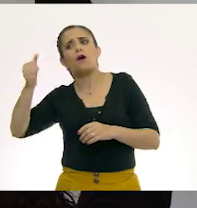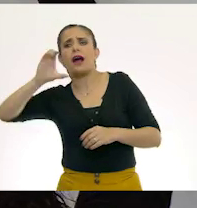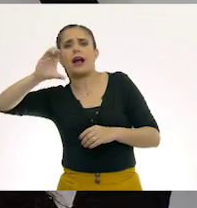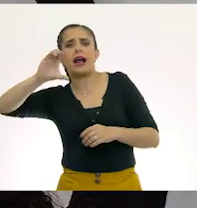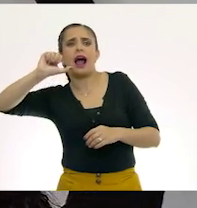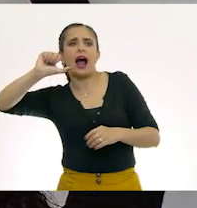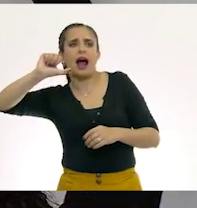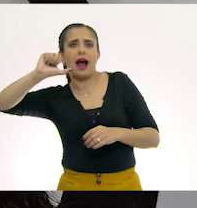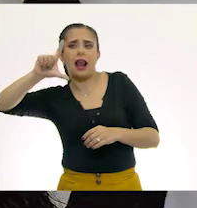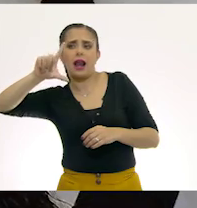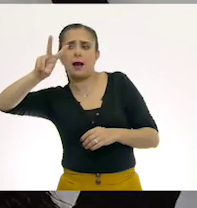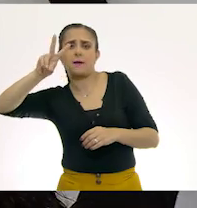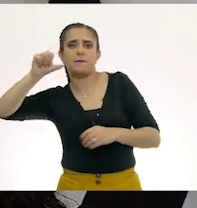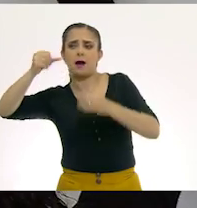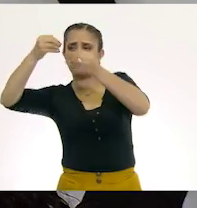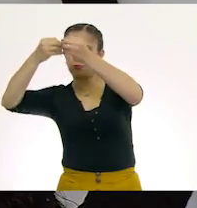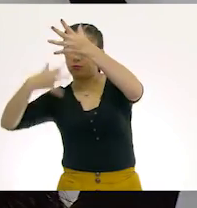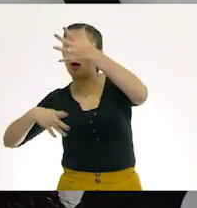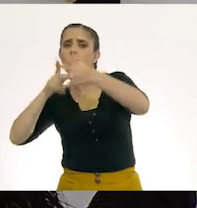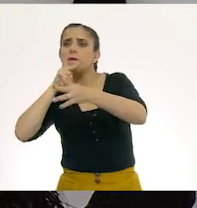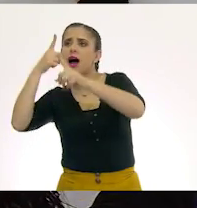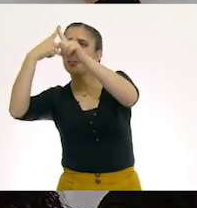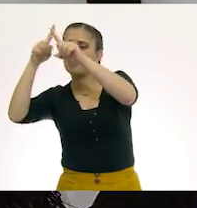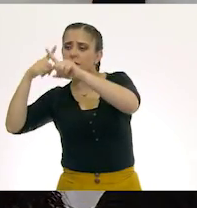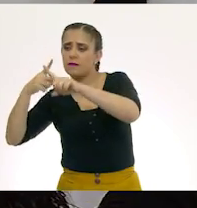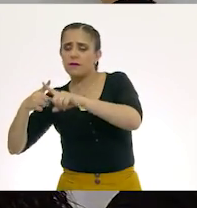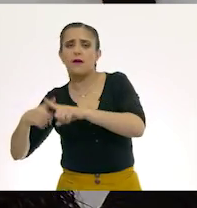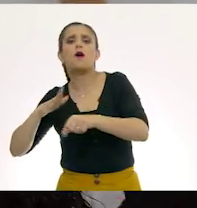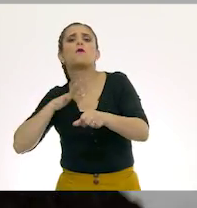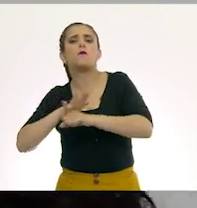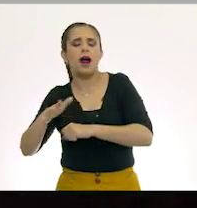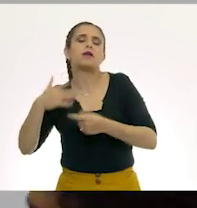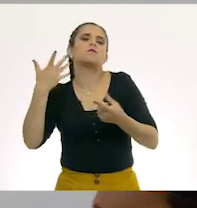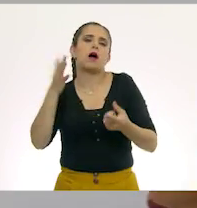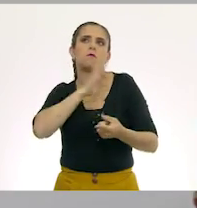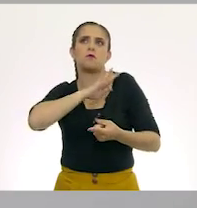Voy a colocar una. Sí. A ver en casa. Sí, porque estoy confundido. Calvo.